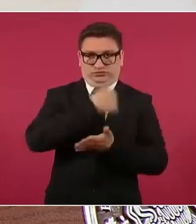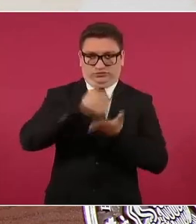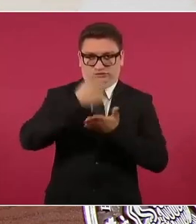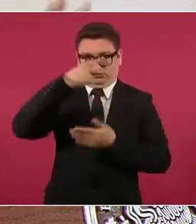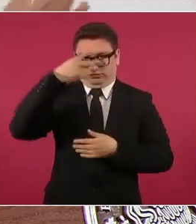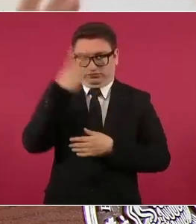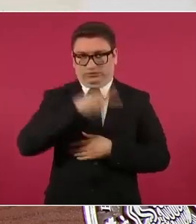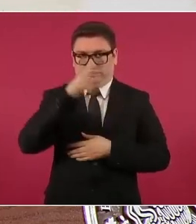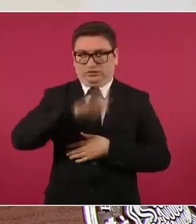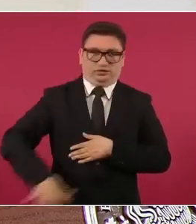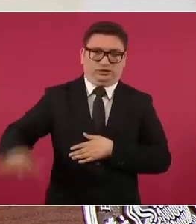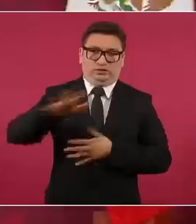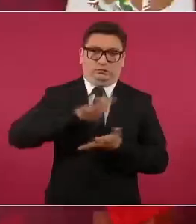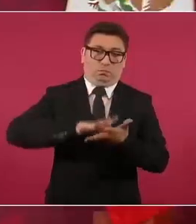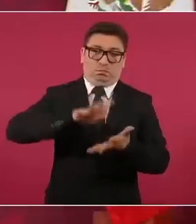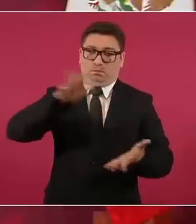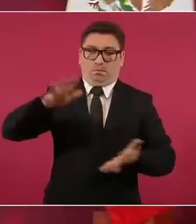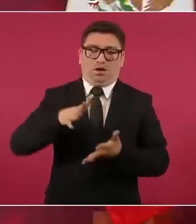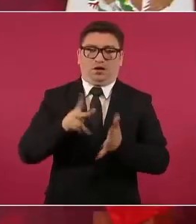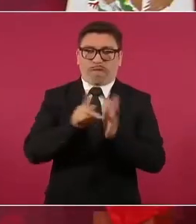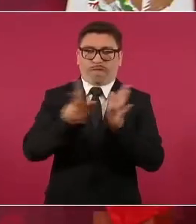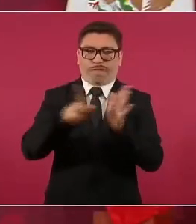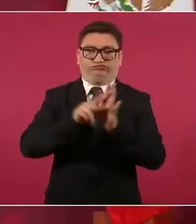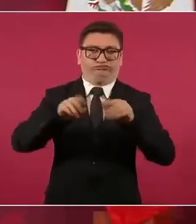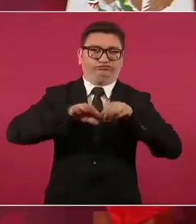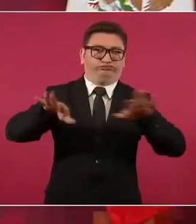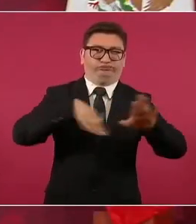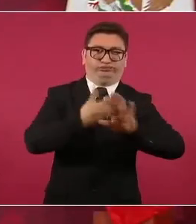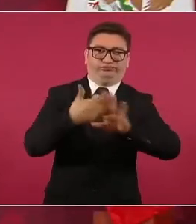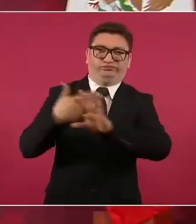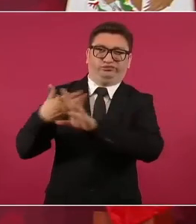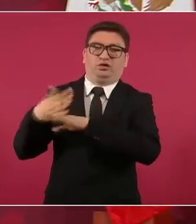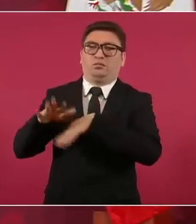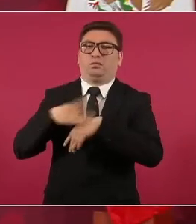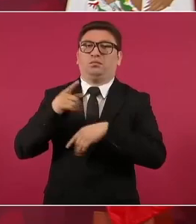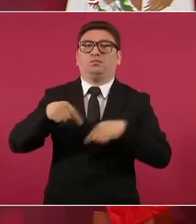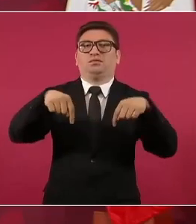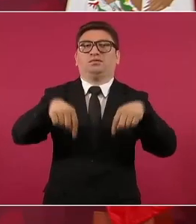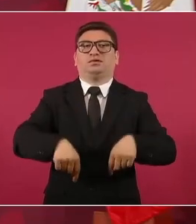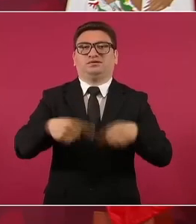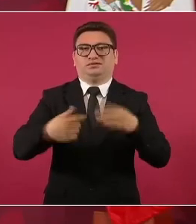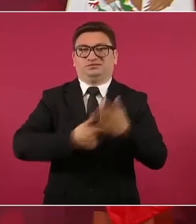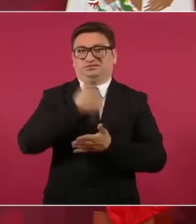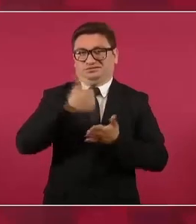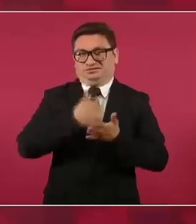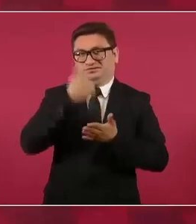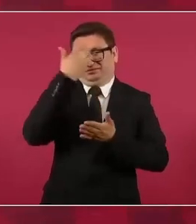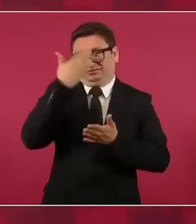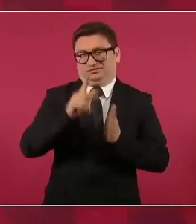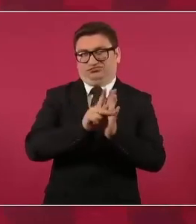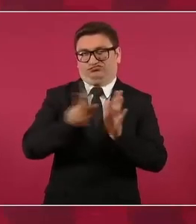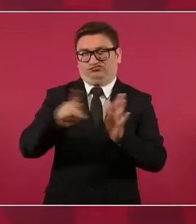bombardeo, porque aquí se concentran los medios,